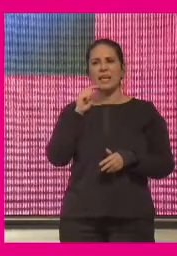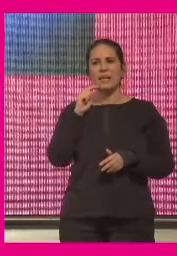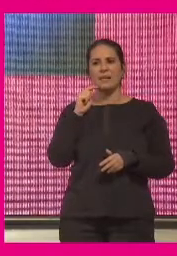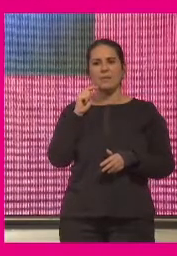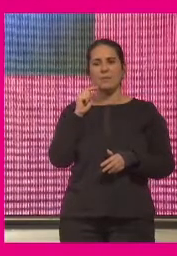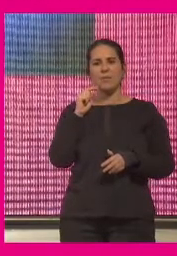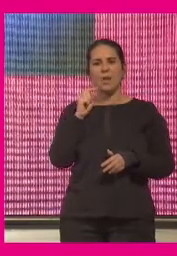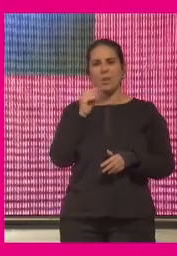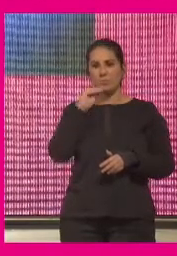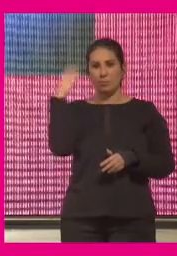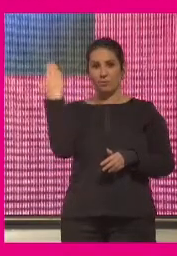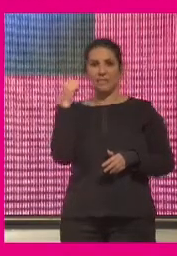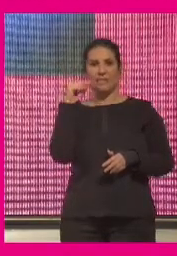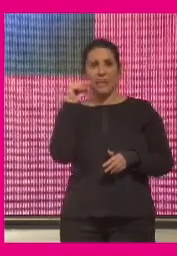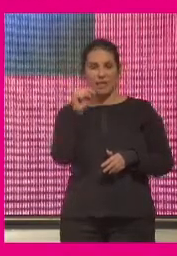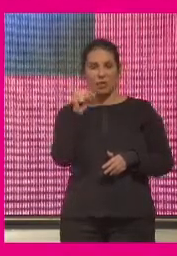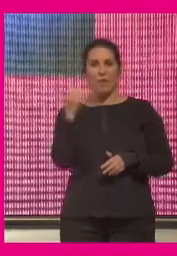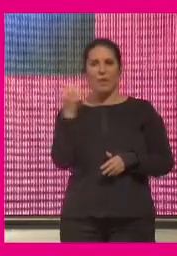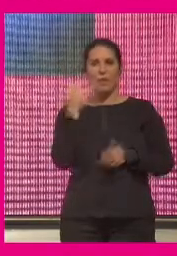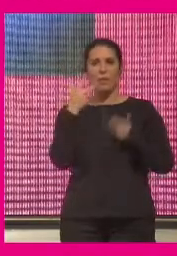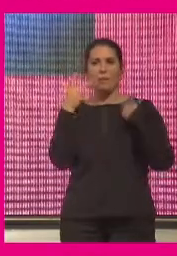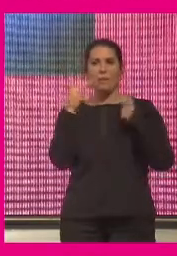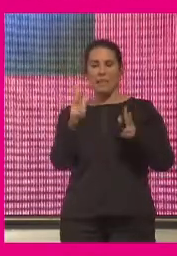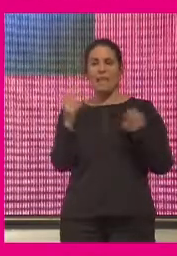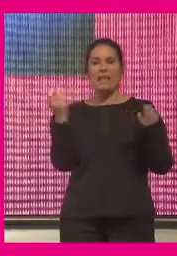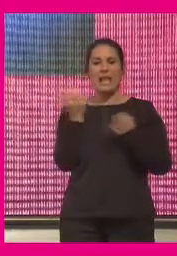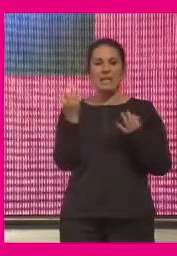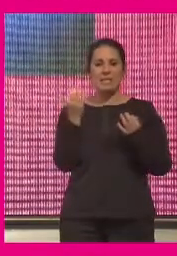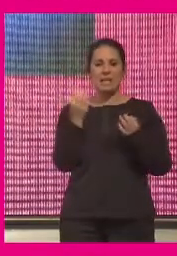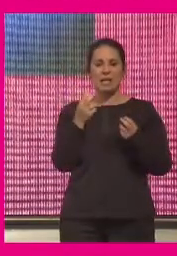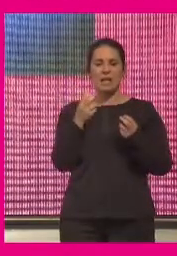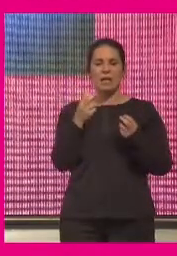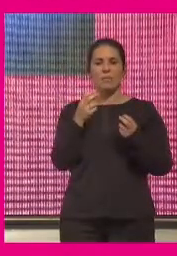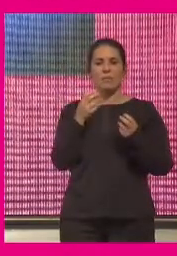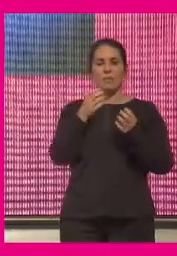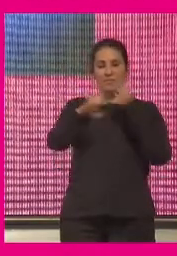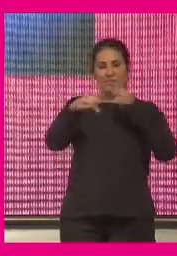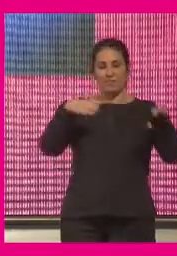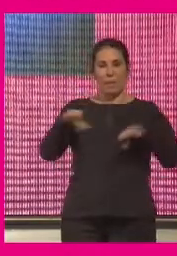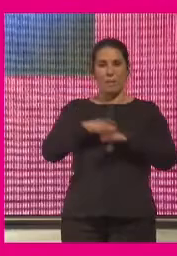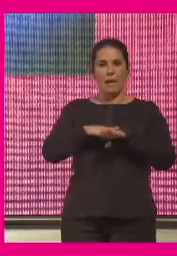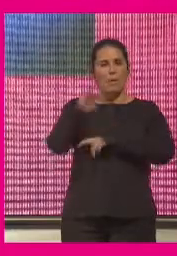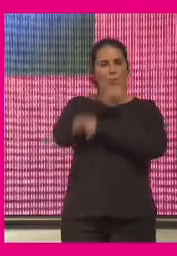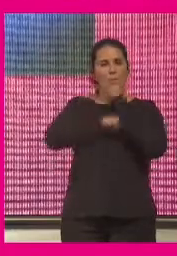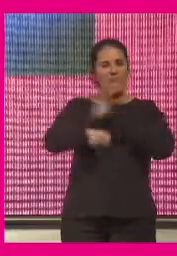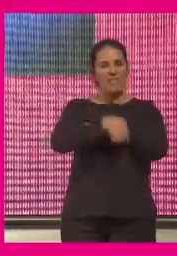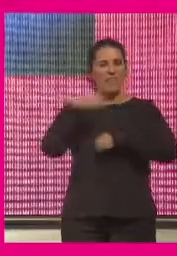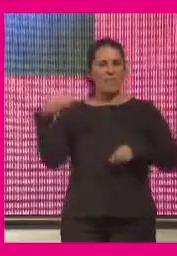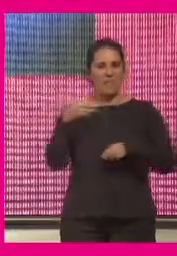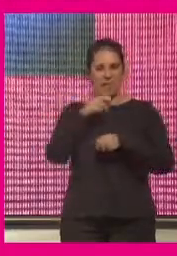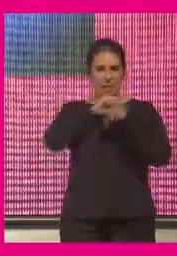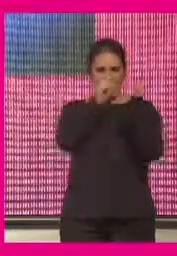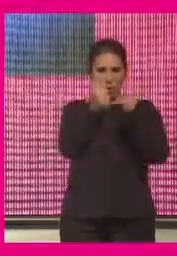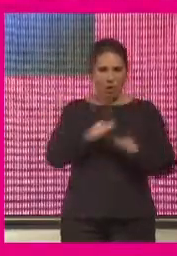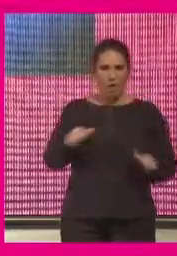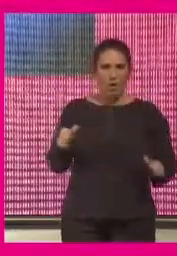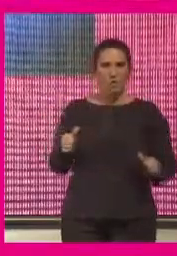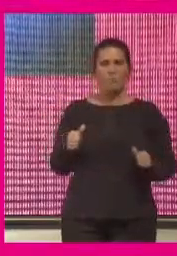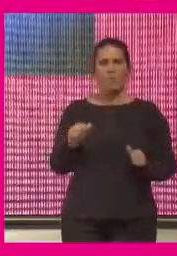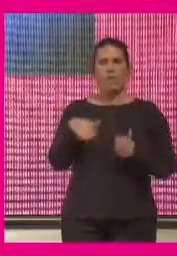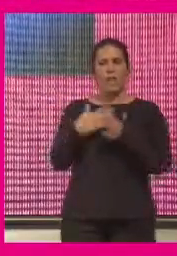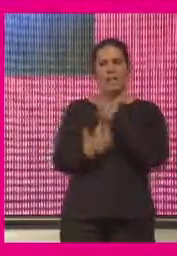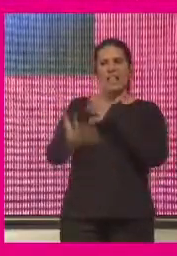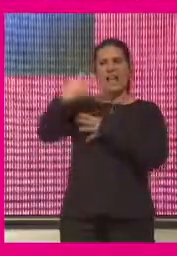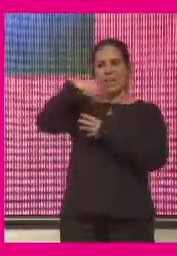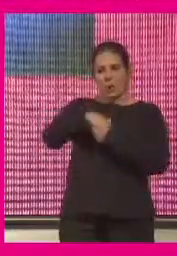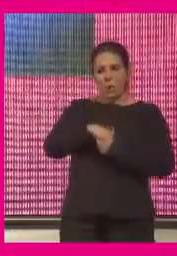los sesgos no buscaran la eficiencia utilitaria del modelo sino que incluyeran a los